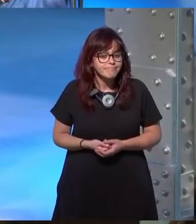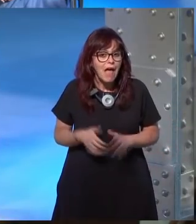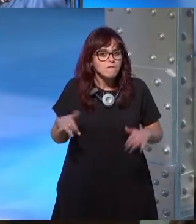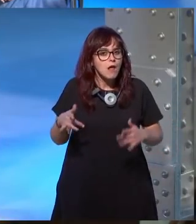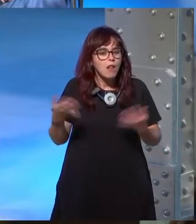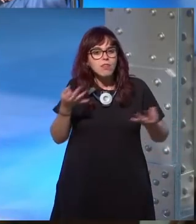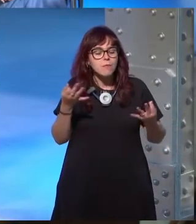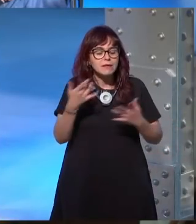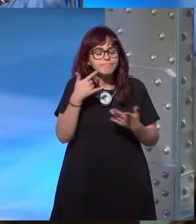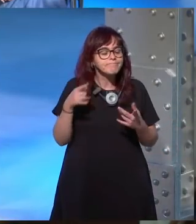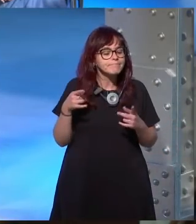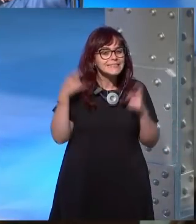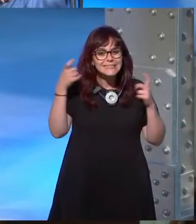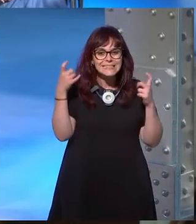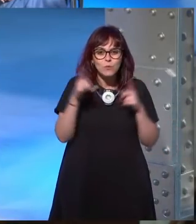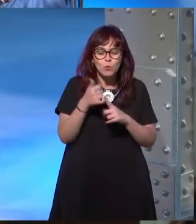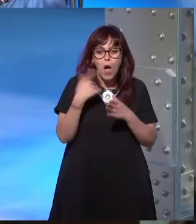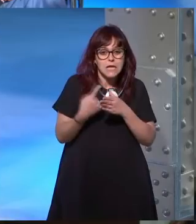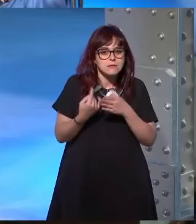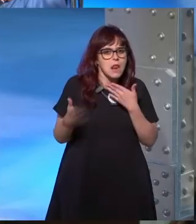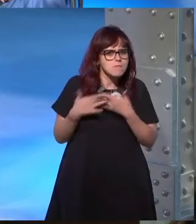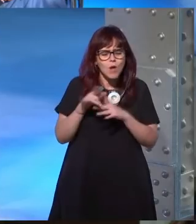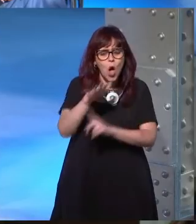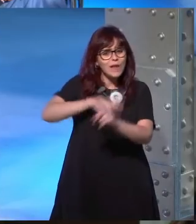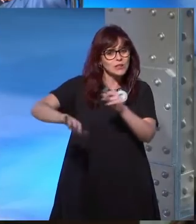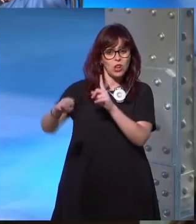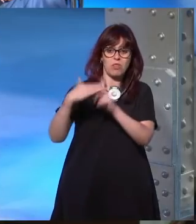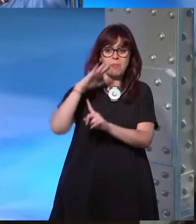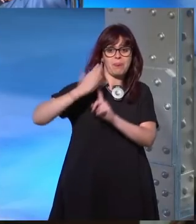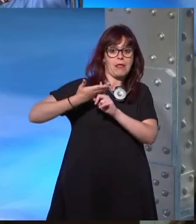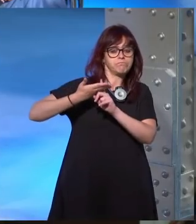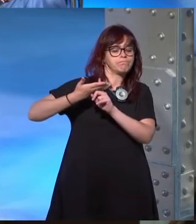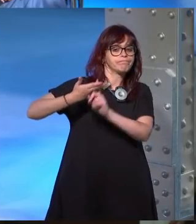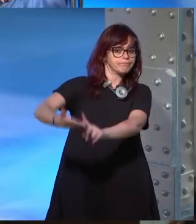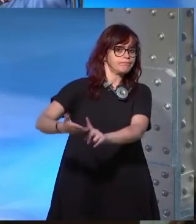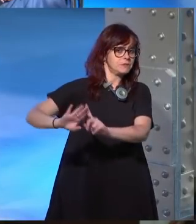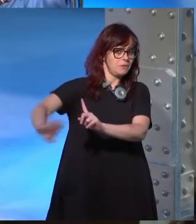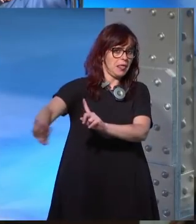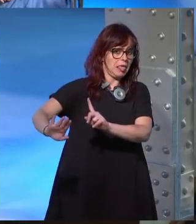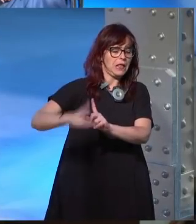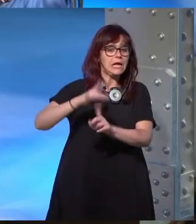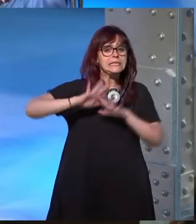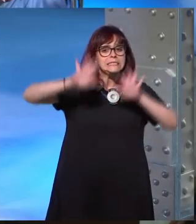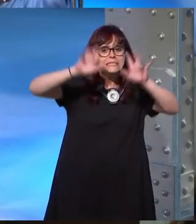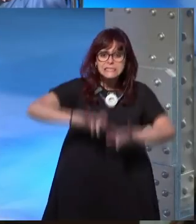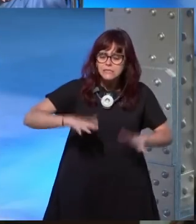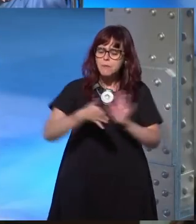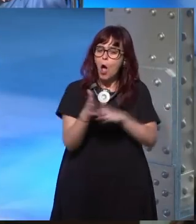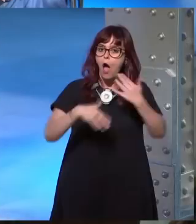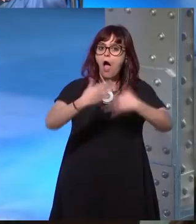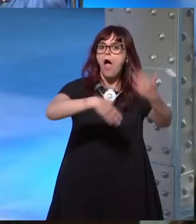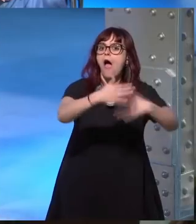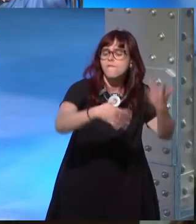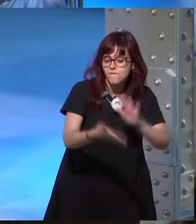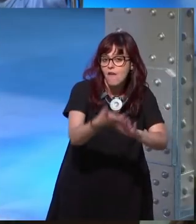tienes que encerrarte aislarte de lo que pueda hacer daño y sigue escribiendo sigue siendo parte de la ola que avanza hacia adelante